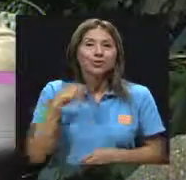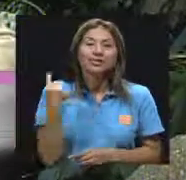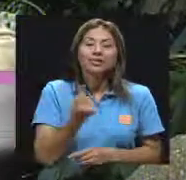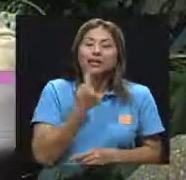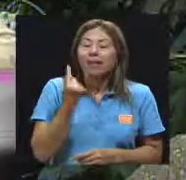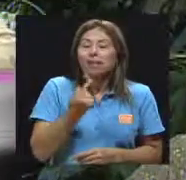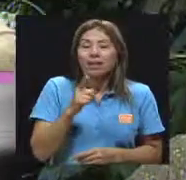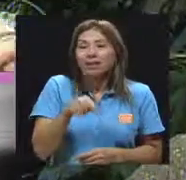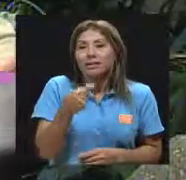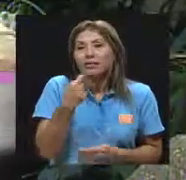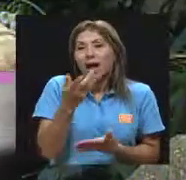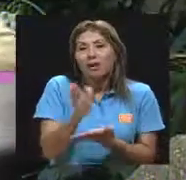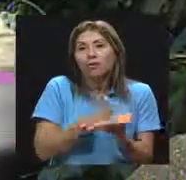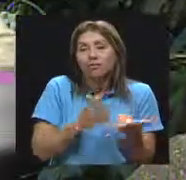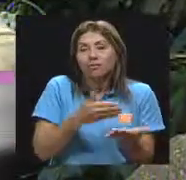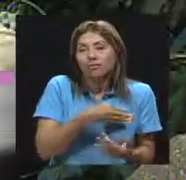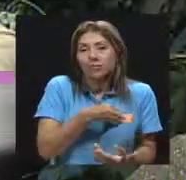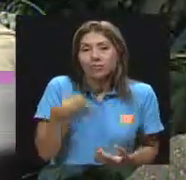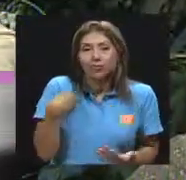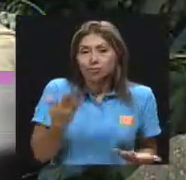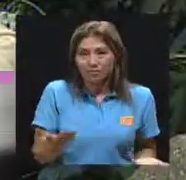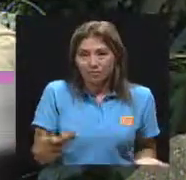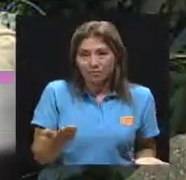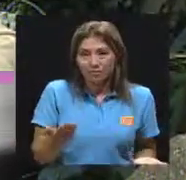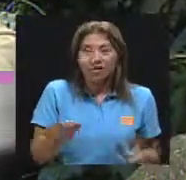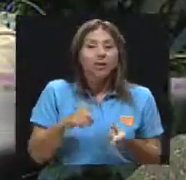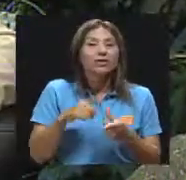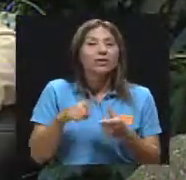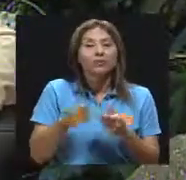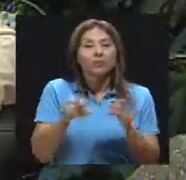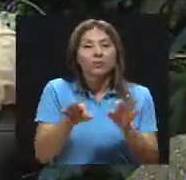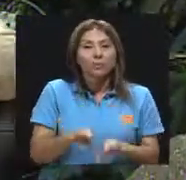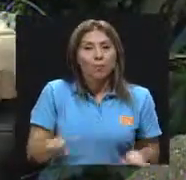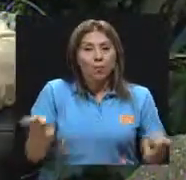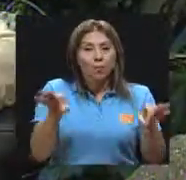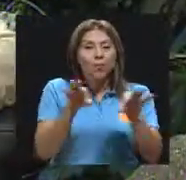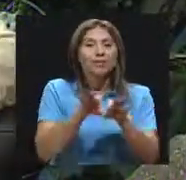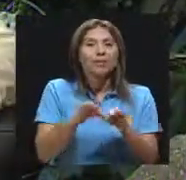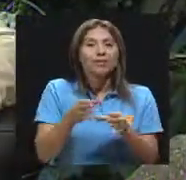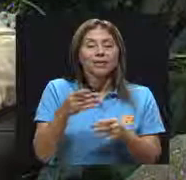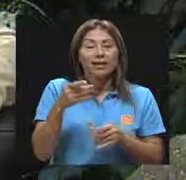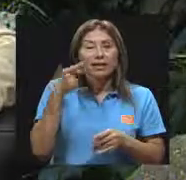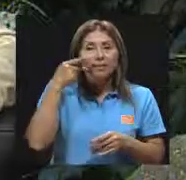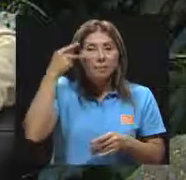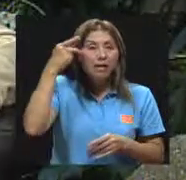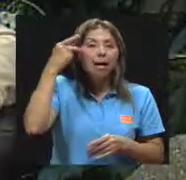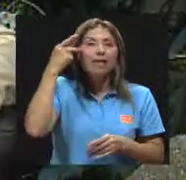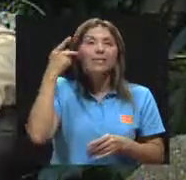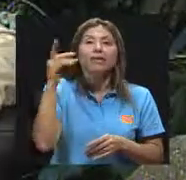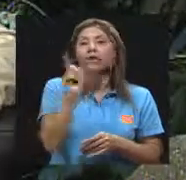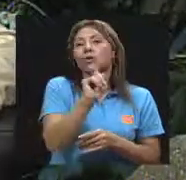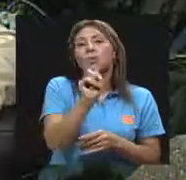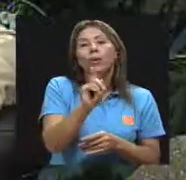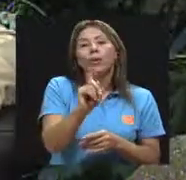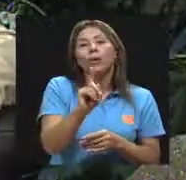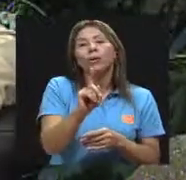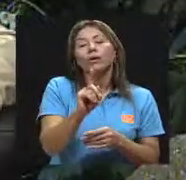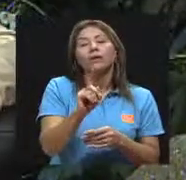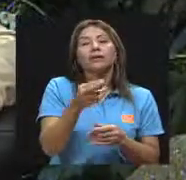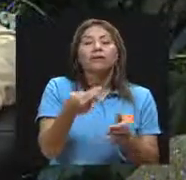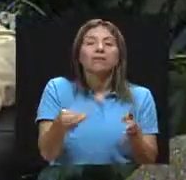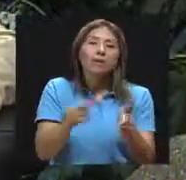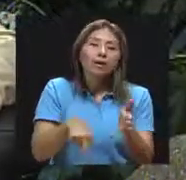Somos todos seres diferentes, ¿verdad? Únicos. Entonces, aquí lo que importa es que el papá no sea reiterativo en ese